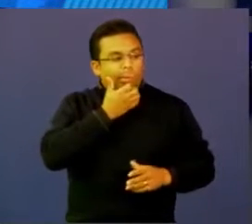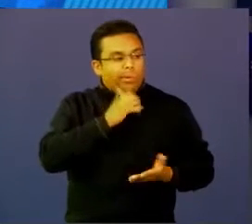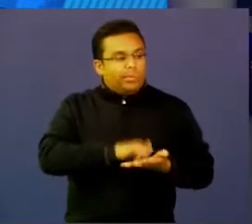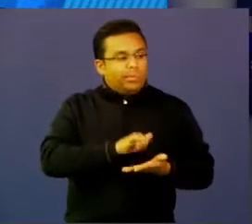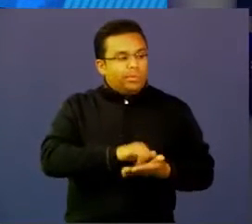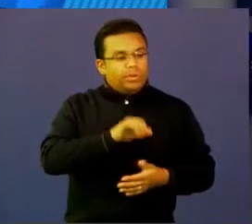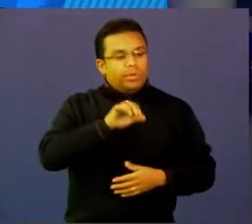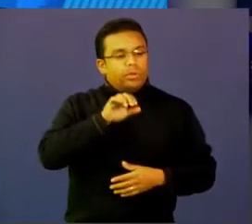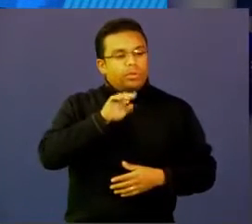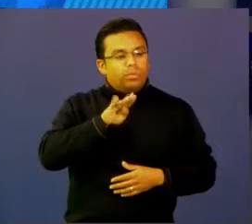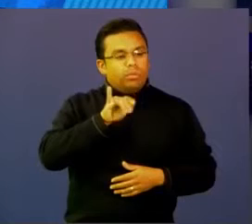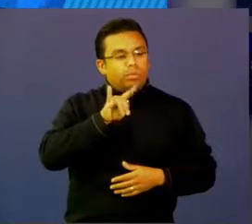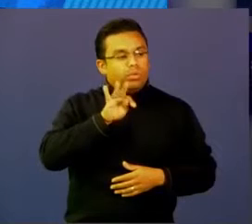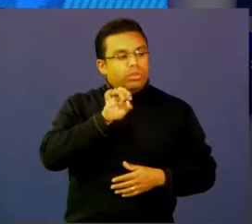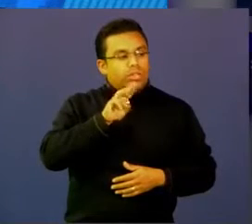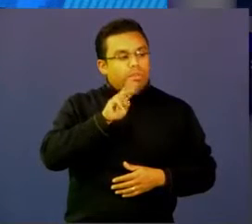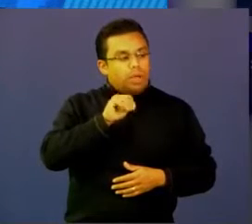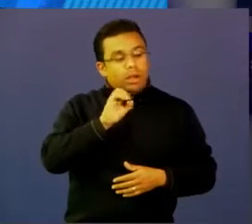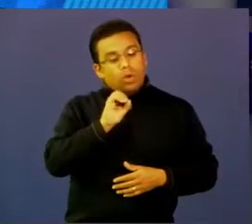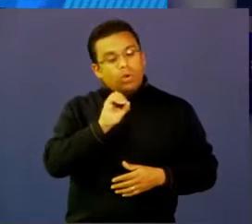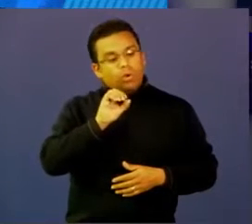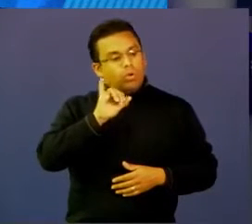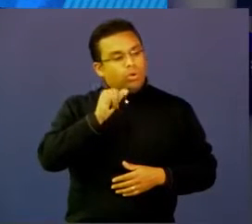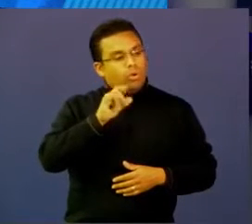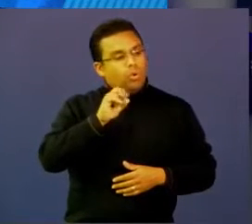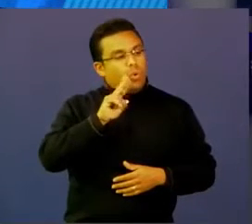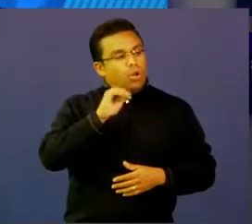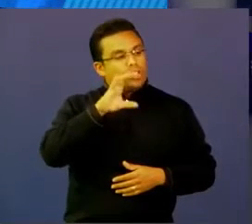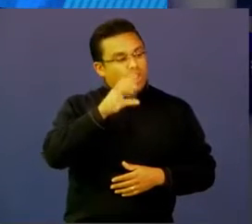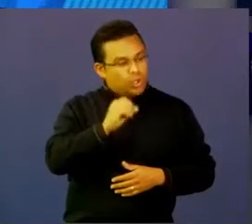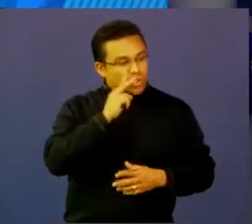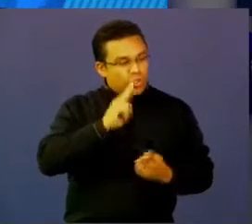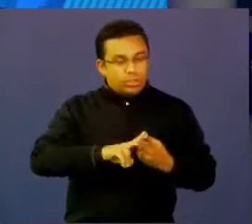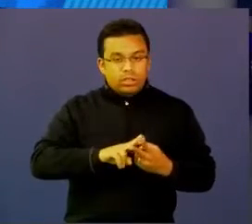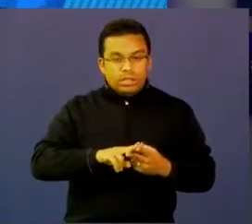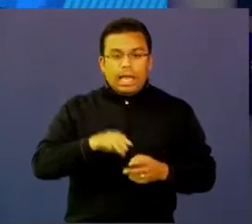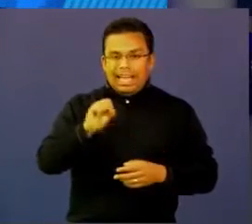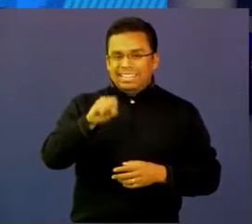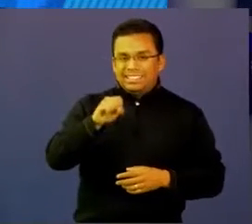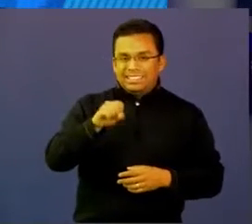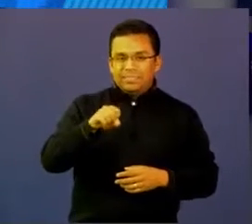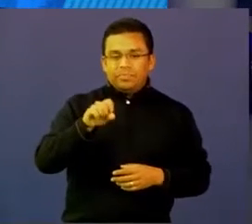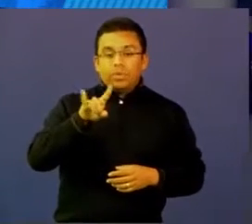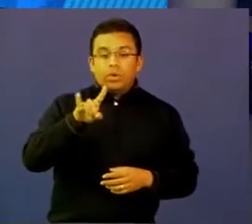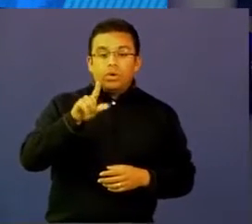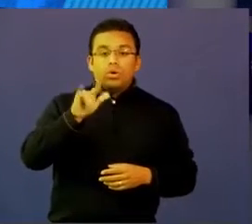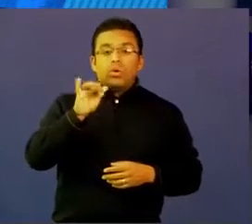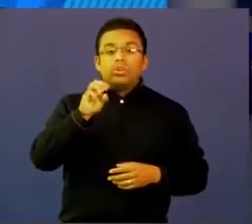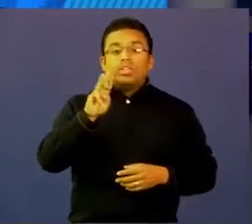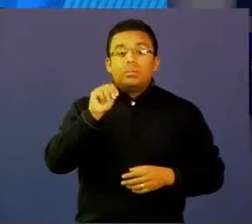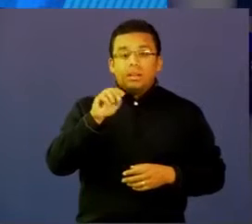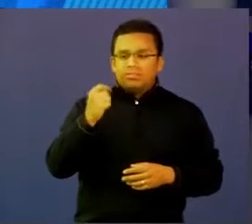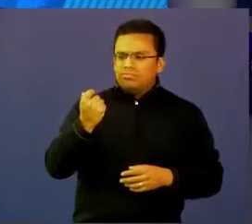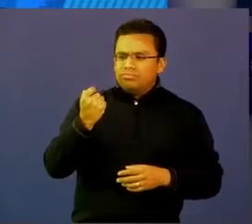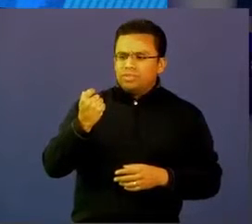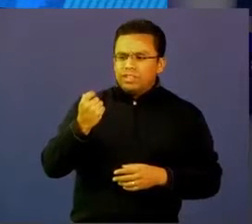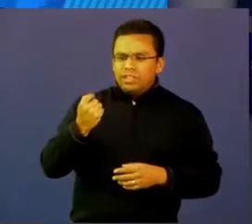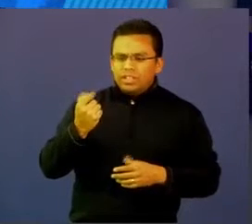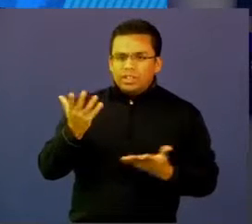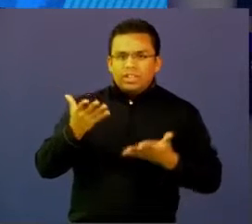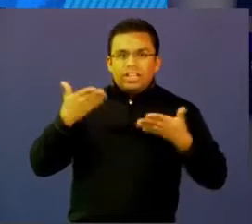Espanto? Primero, ¿los conoce? A Butimán sí. Ok. Sí, a Butimán sí. A Butimán es un personaje que nació en